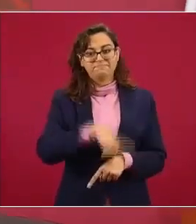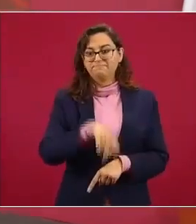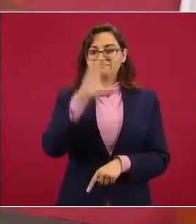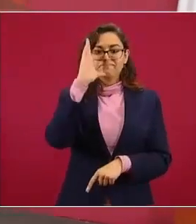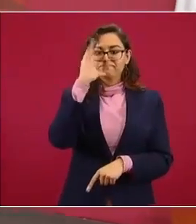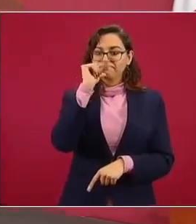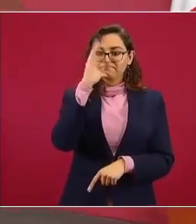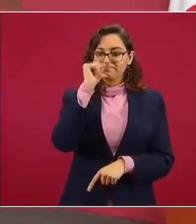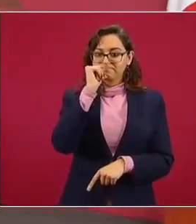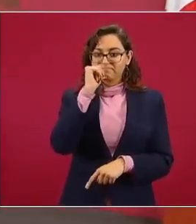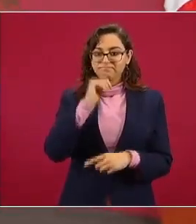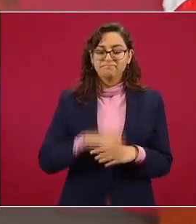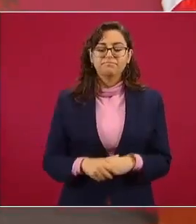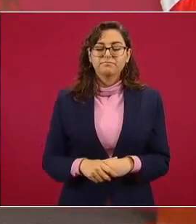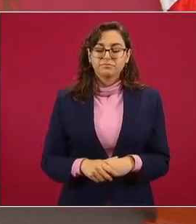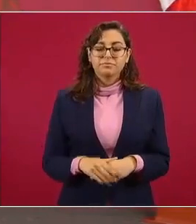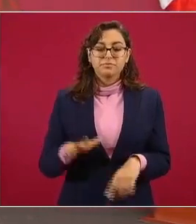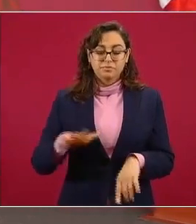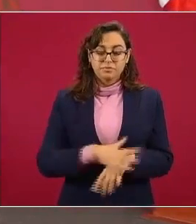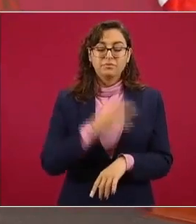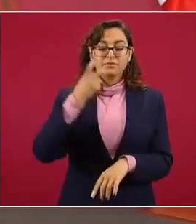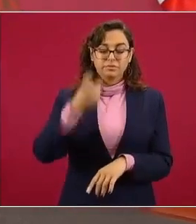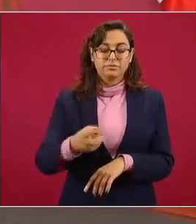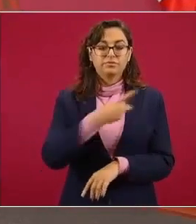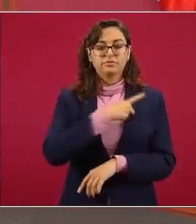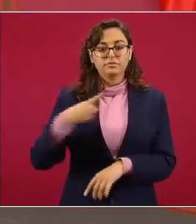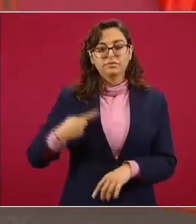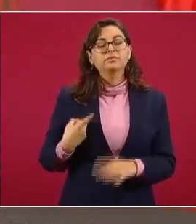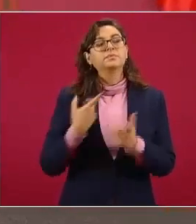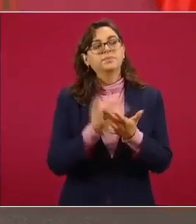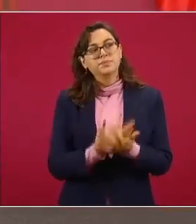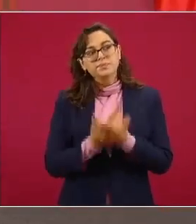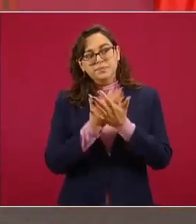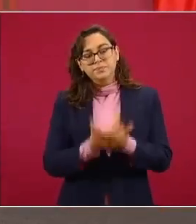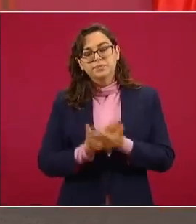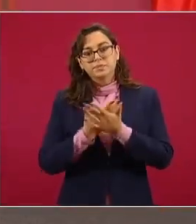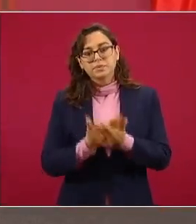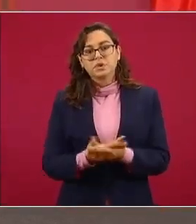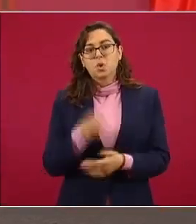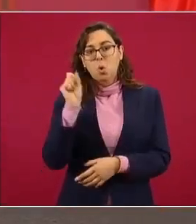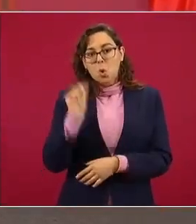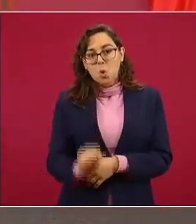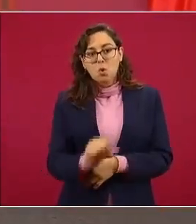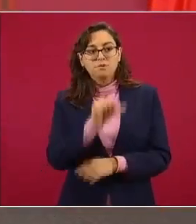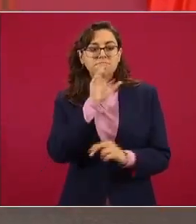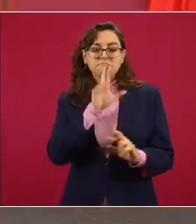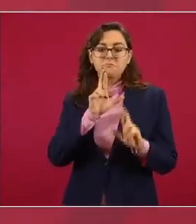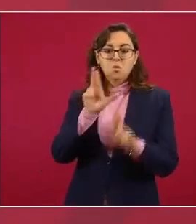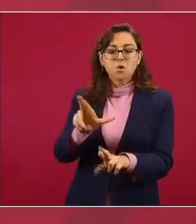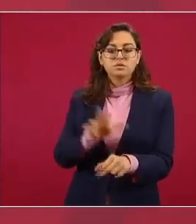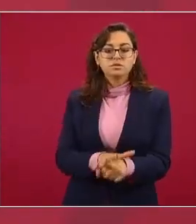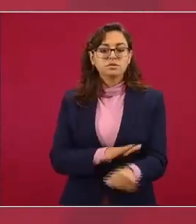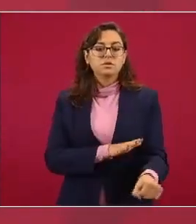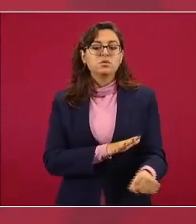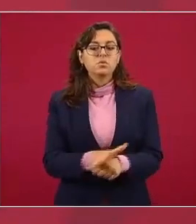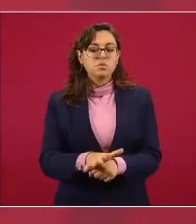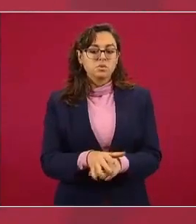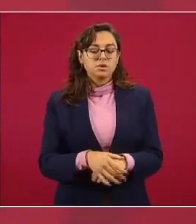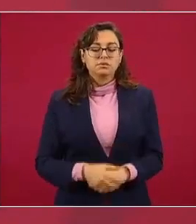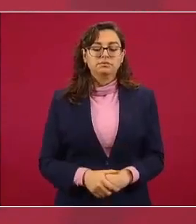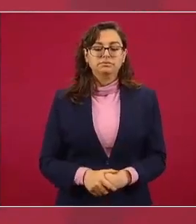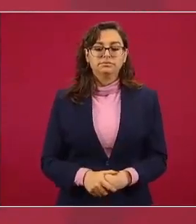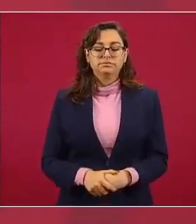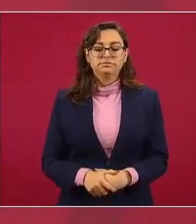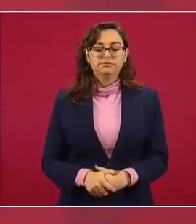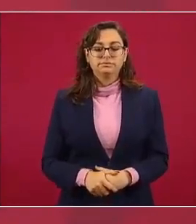entonces vamos a esperar qué sucede el día de hoy en esa audiencia